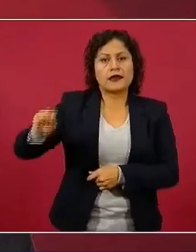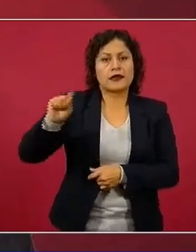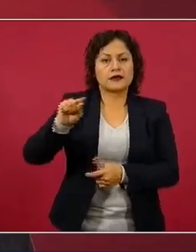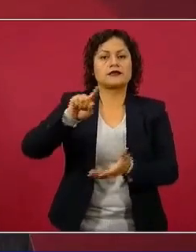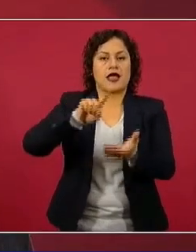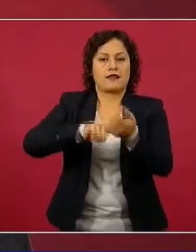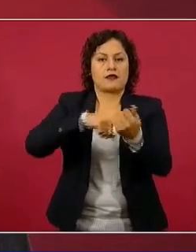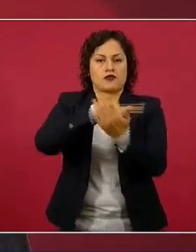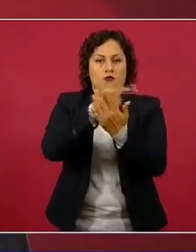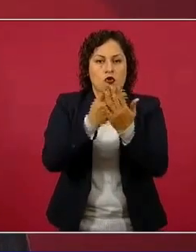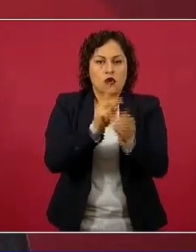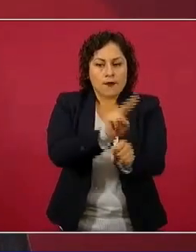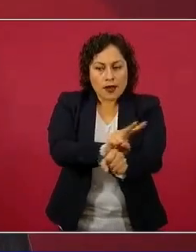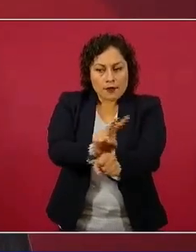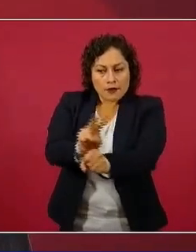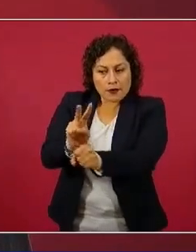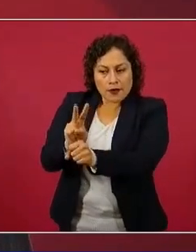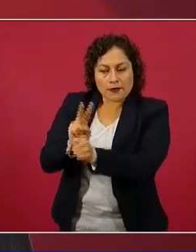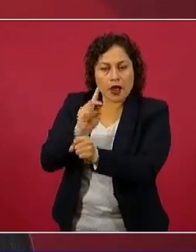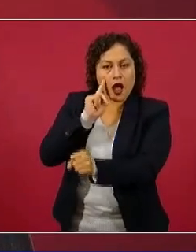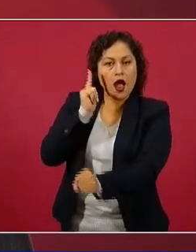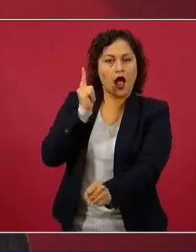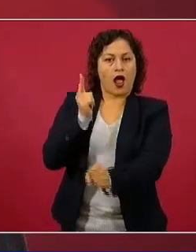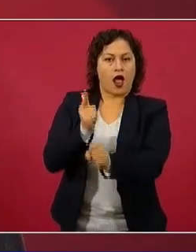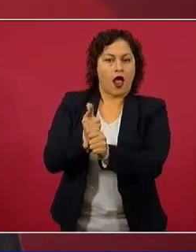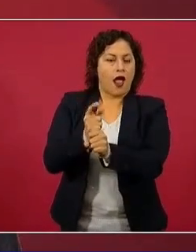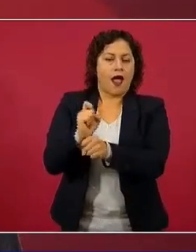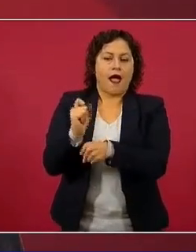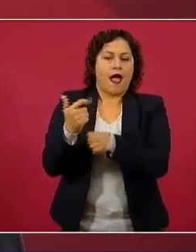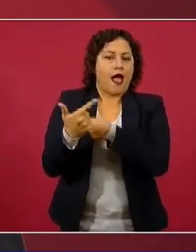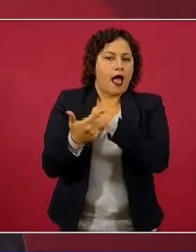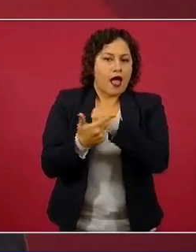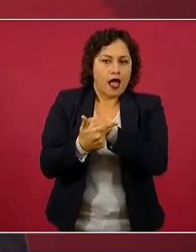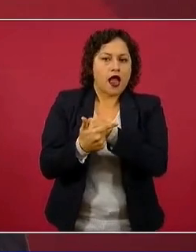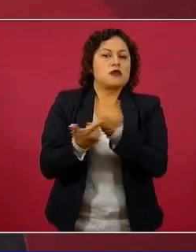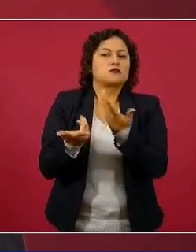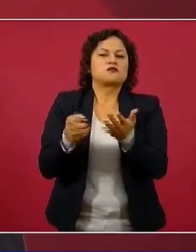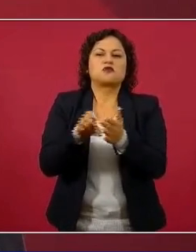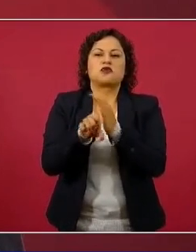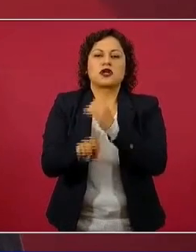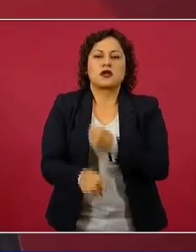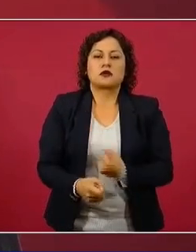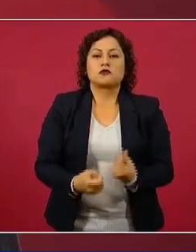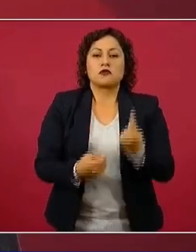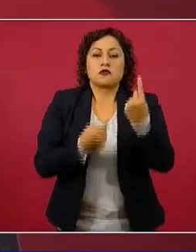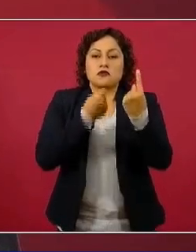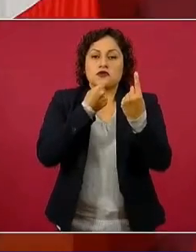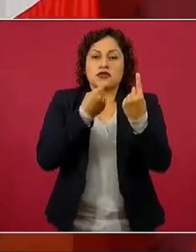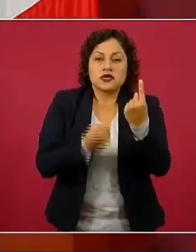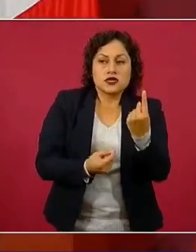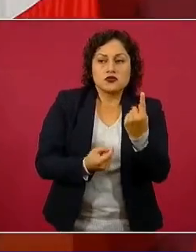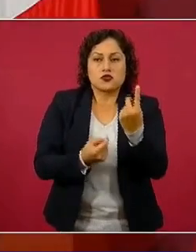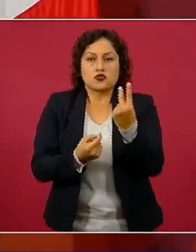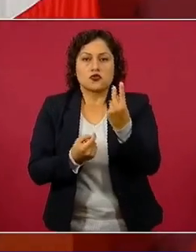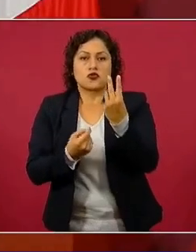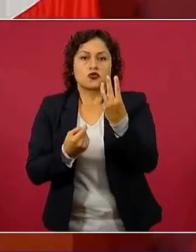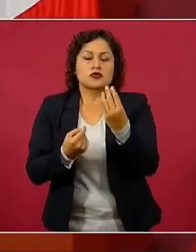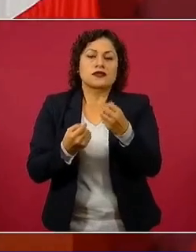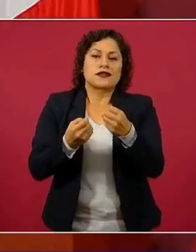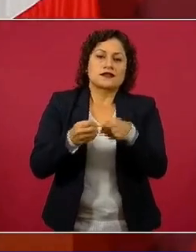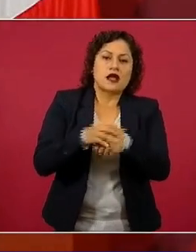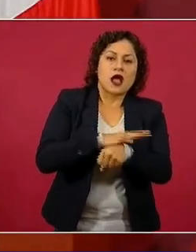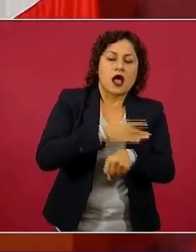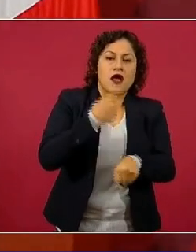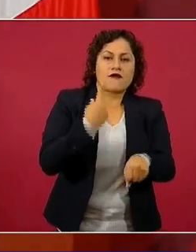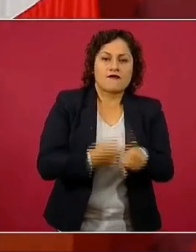programa de monitoreo, han tenido alguna afectación, algún grupo que se cierra temporalmente, porque hay casos, en algunos casos los planteles,